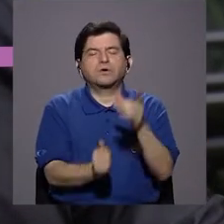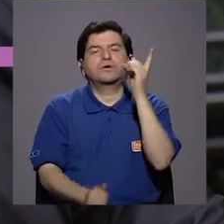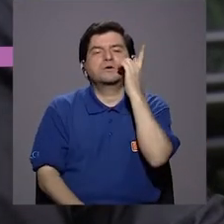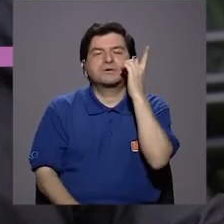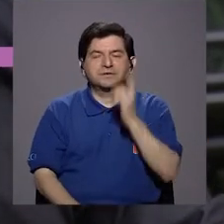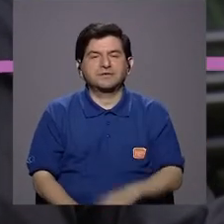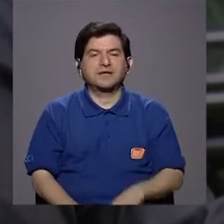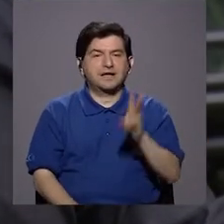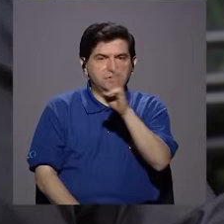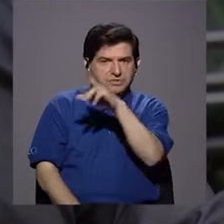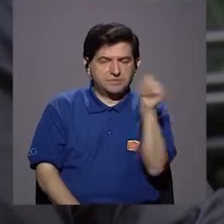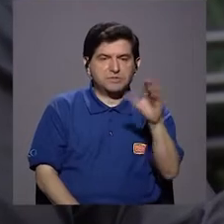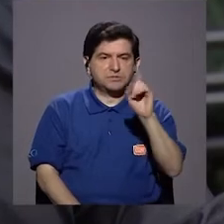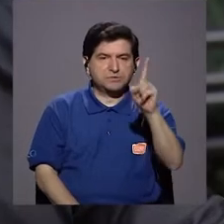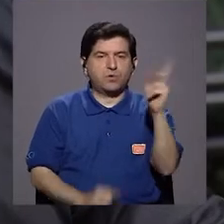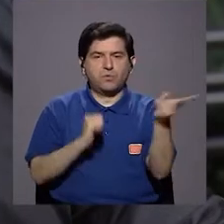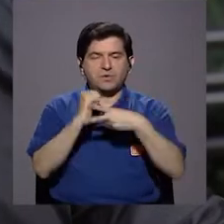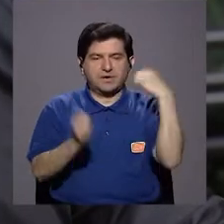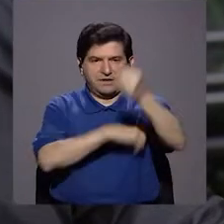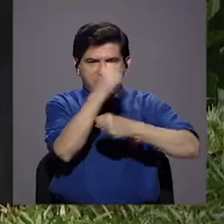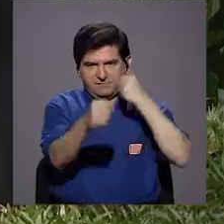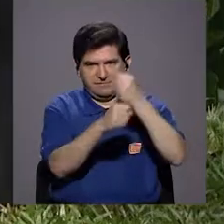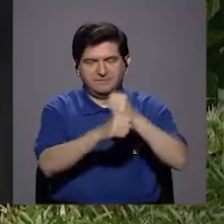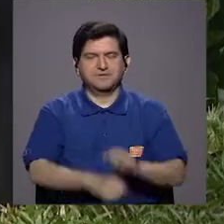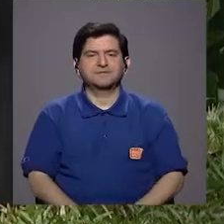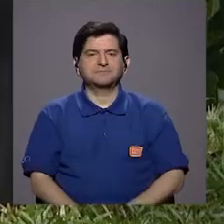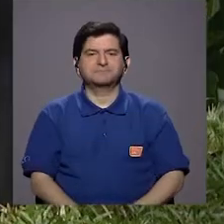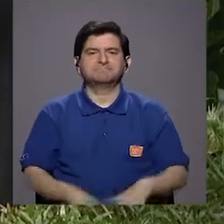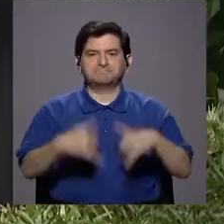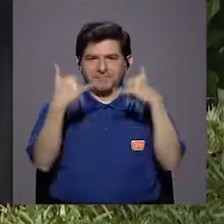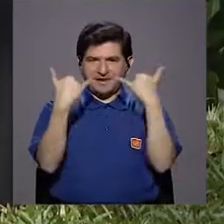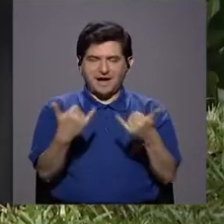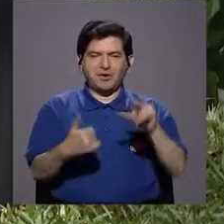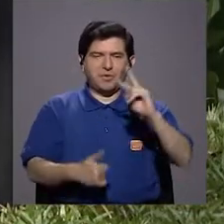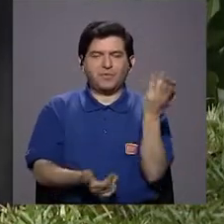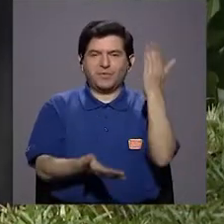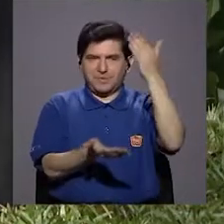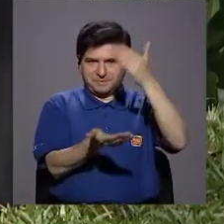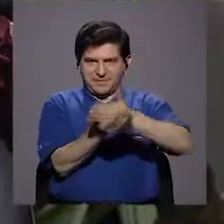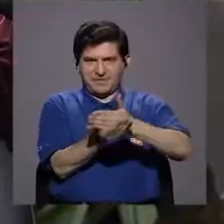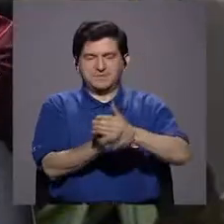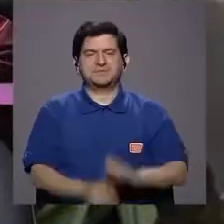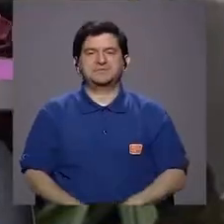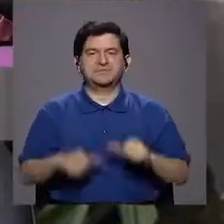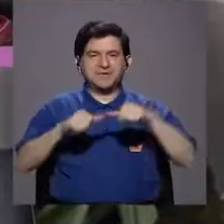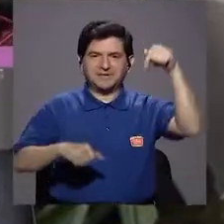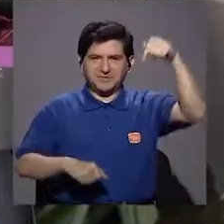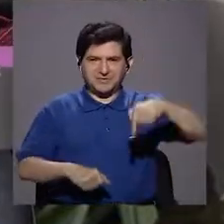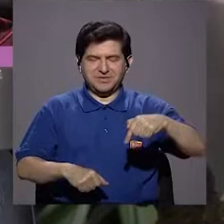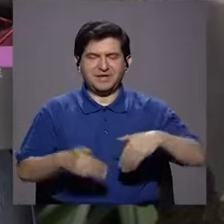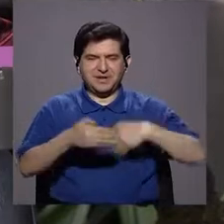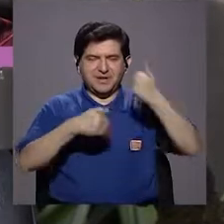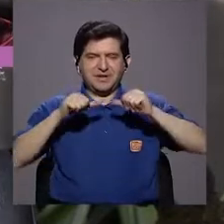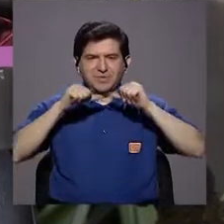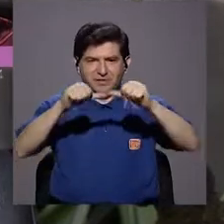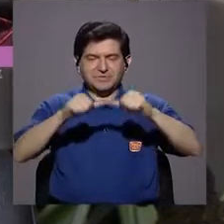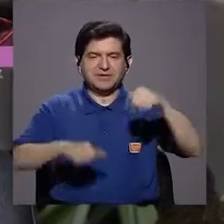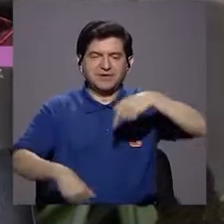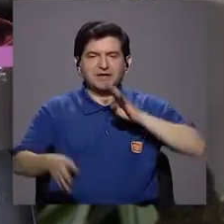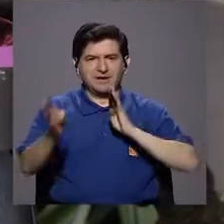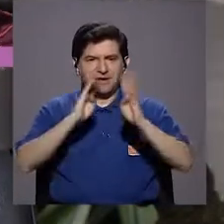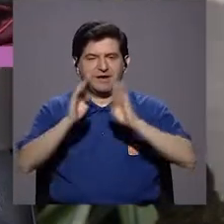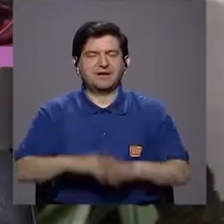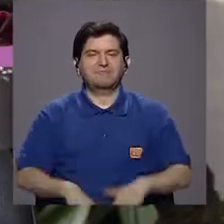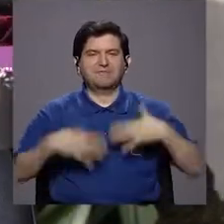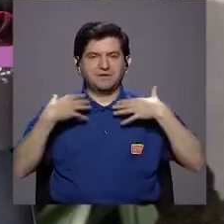odontólogo de manera semestral o anual. Ok, bueno, vamos a hacer una segunda pausa. Quédese con nosotros. Ya regresamos.